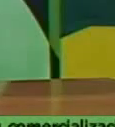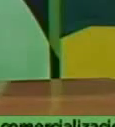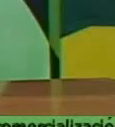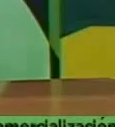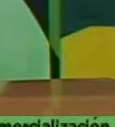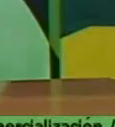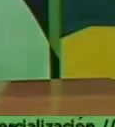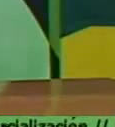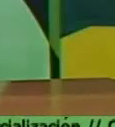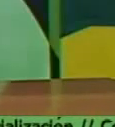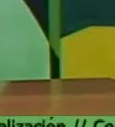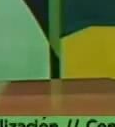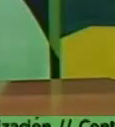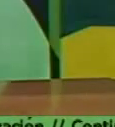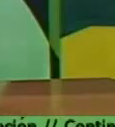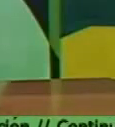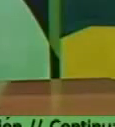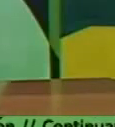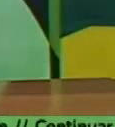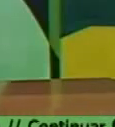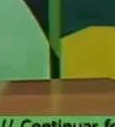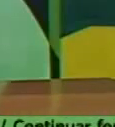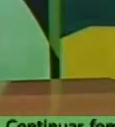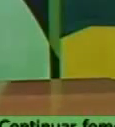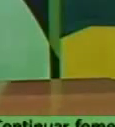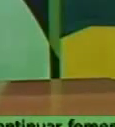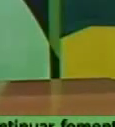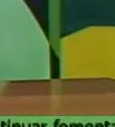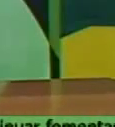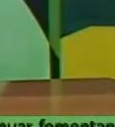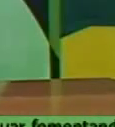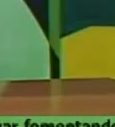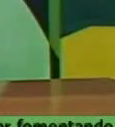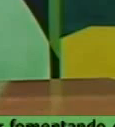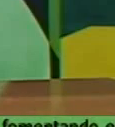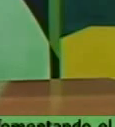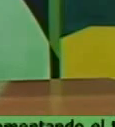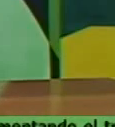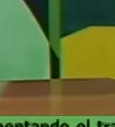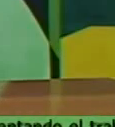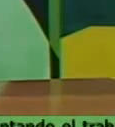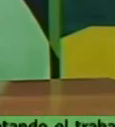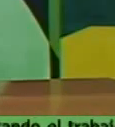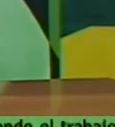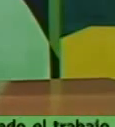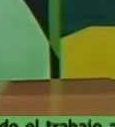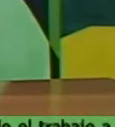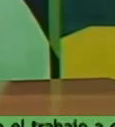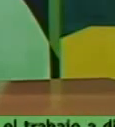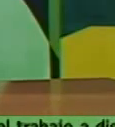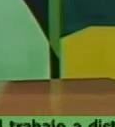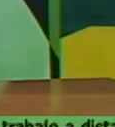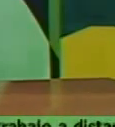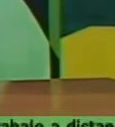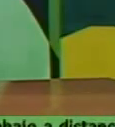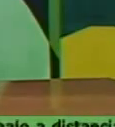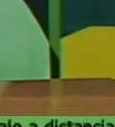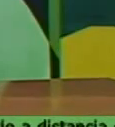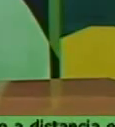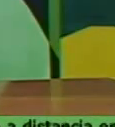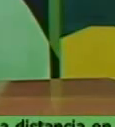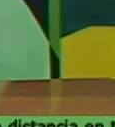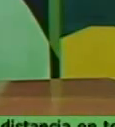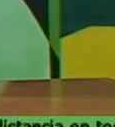febrero de este año el día 19 de febrero en la gaceta oficial 19 se publicaron las resoluciones